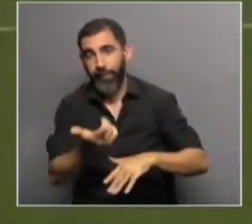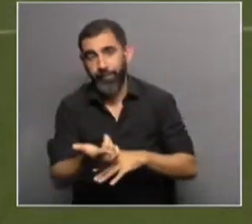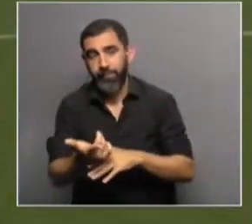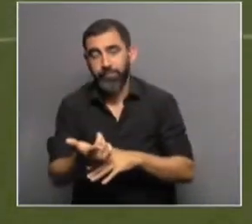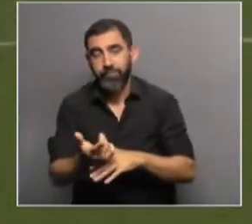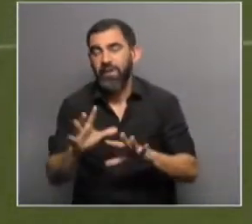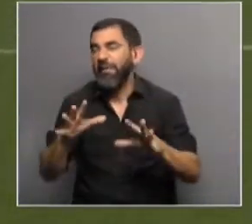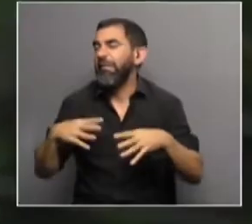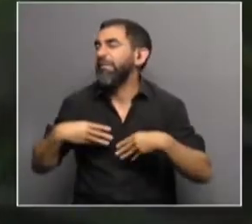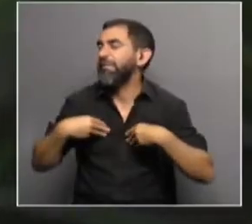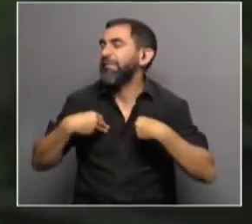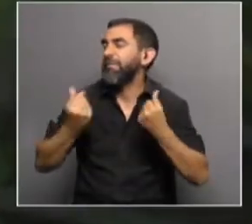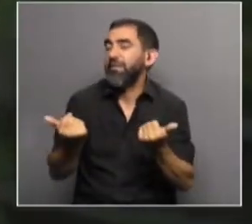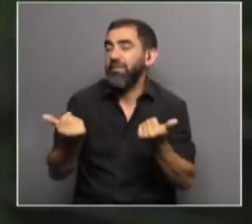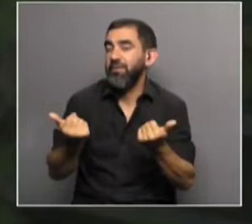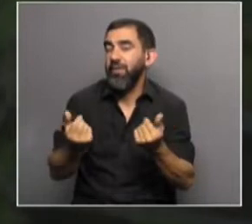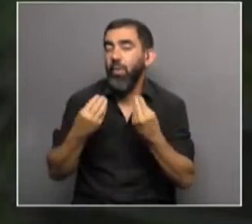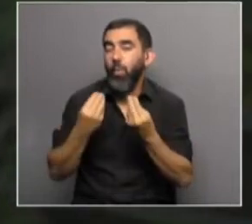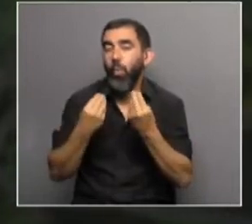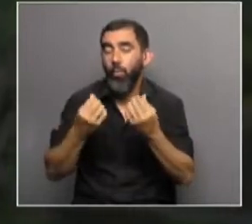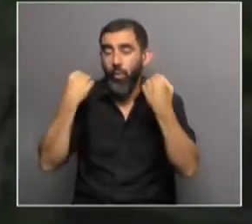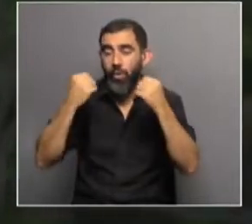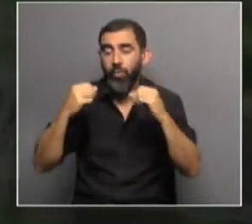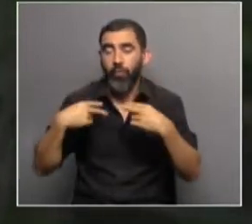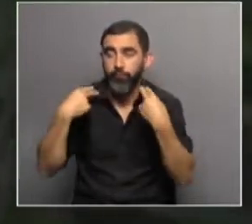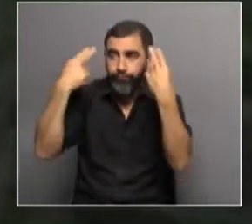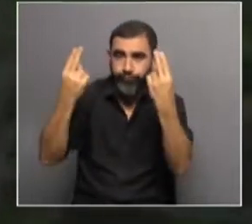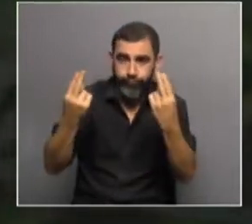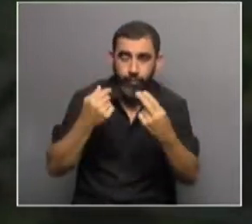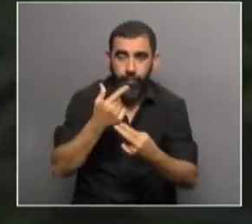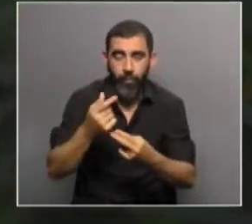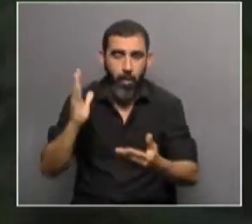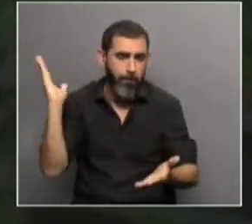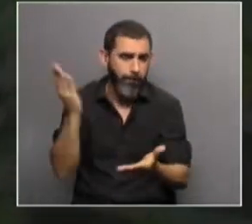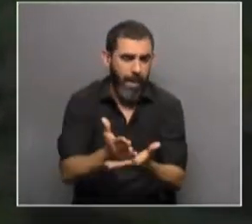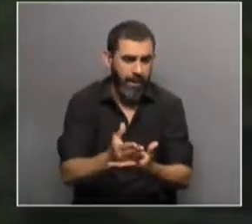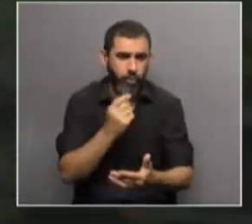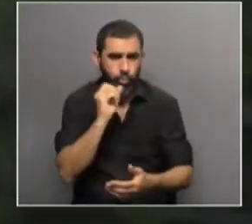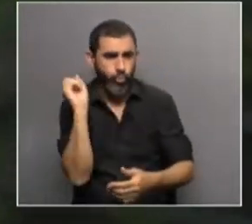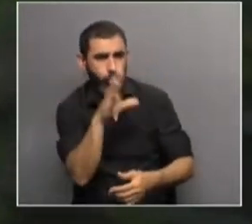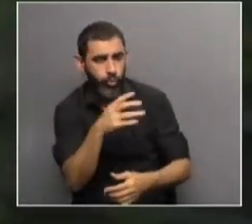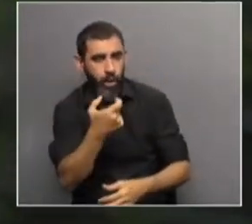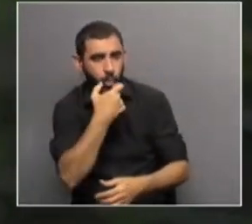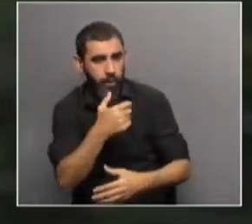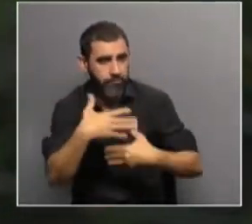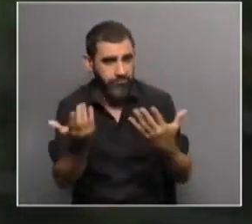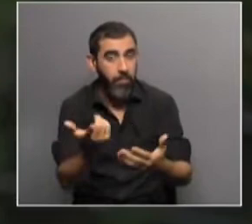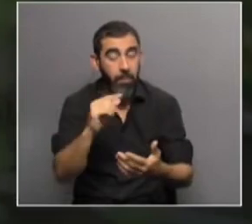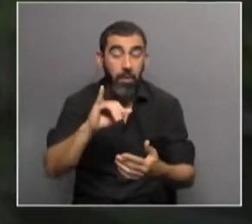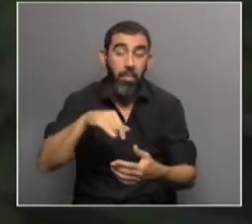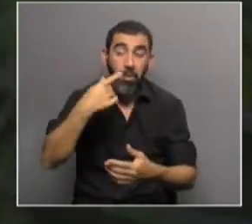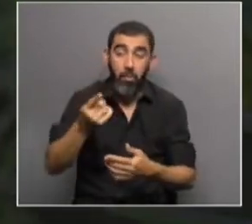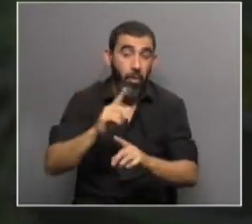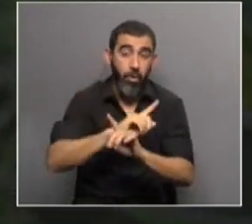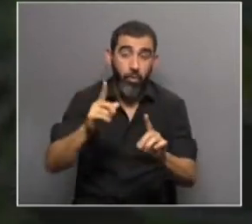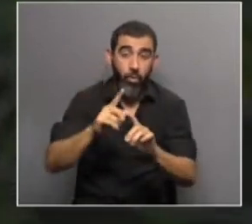la percepción que tenemos de cómo el deportista reacciona. Por ejemplo, no sé, pegó una patada, insultó al juez y demás. Pero si después de eso no